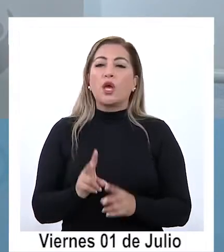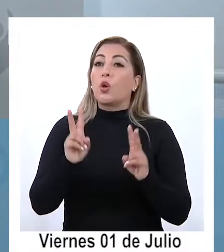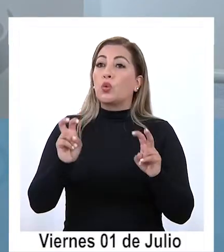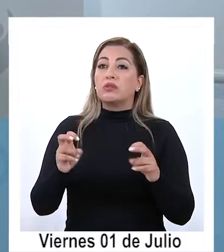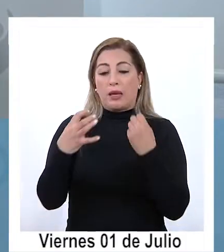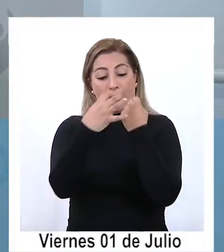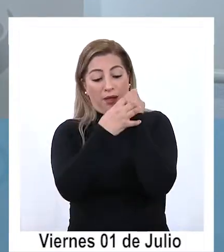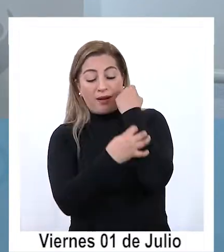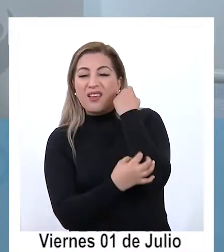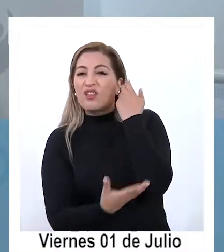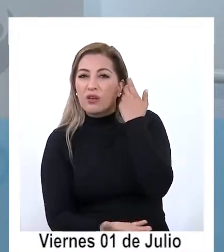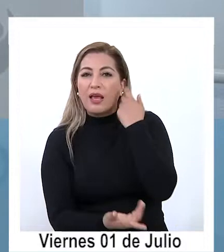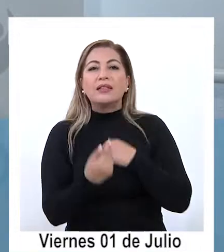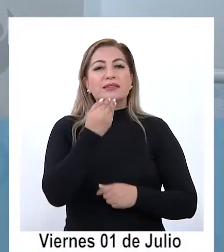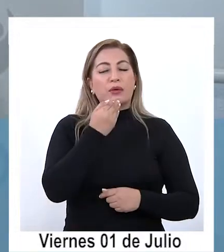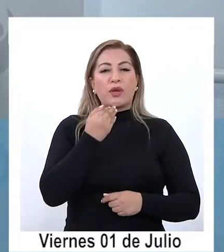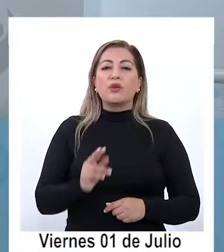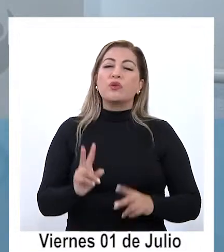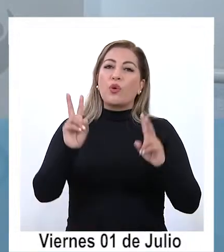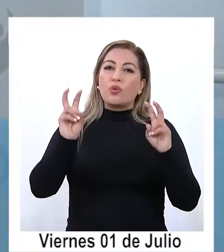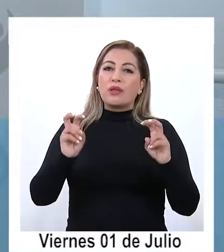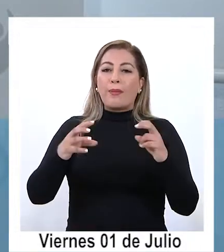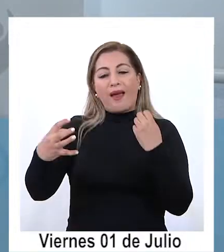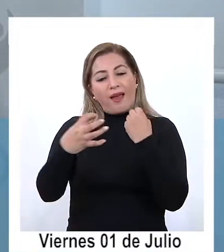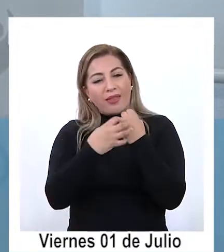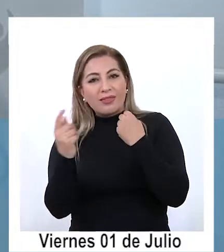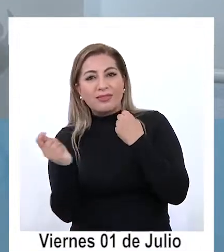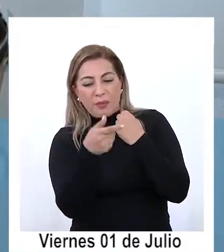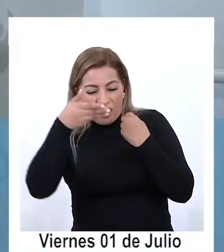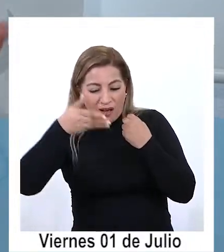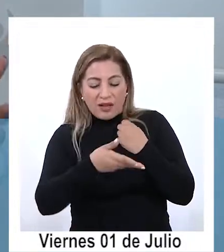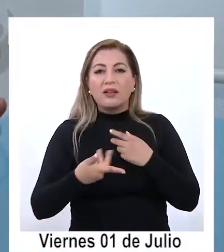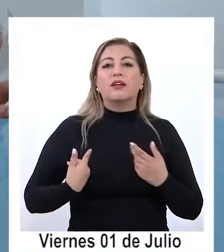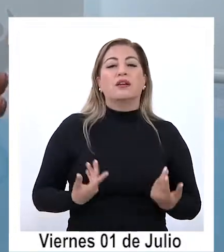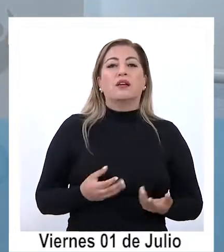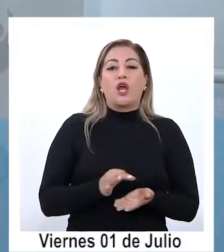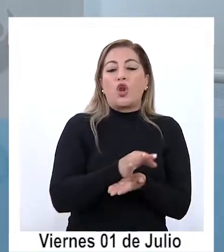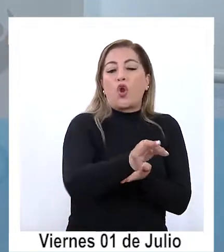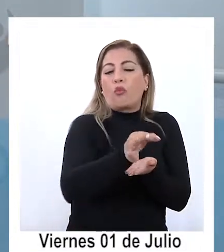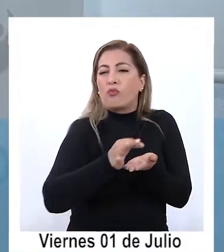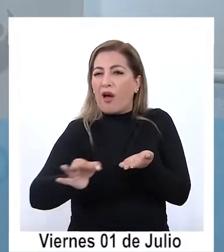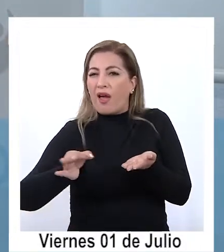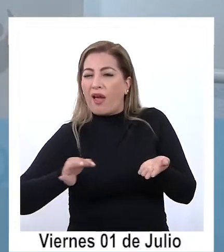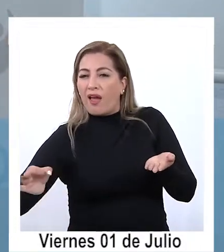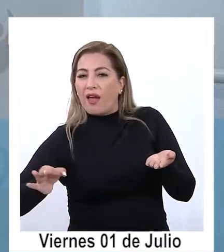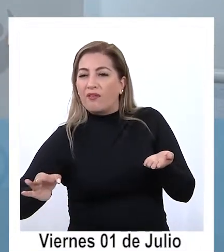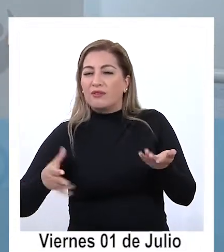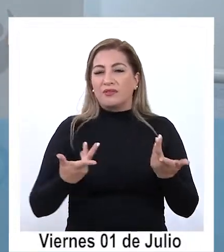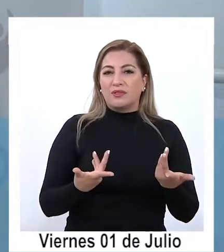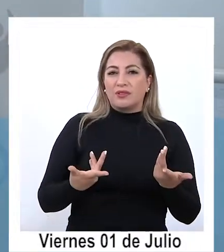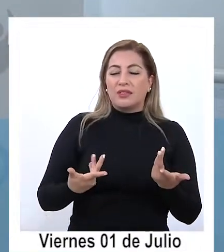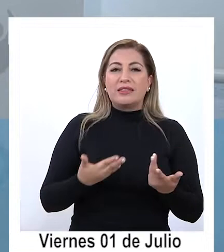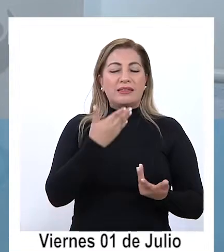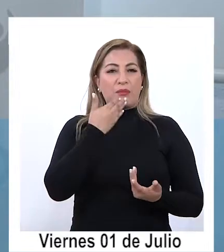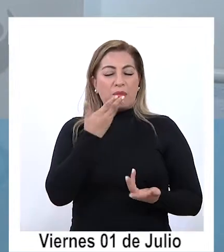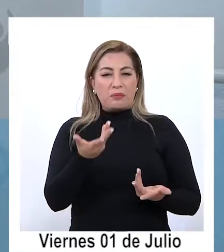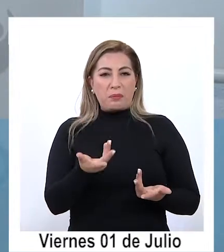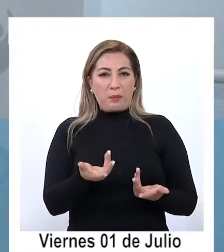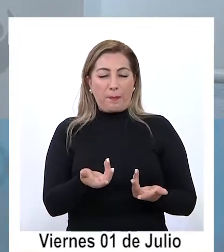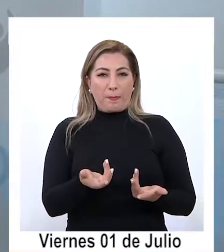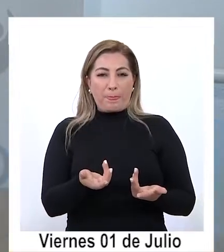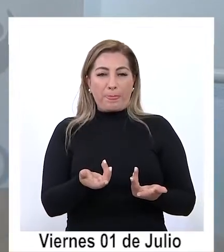de regiones pasa por un tema también en la región respecto de los pueblos del interior pasa por un tema de